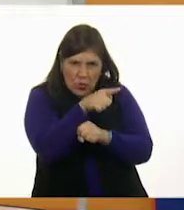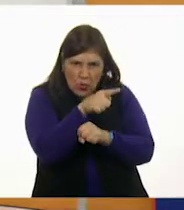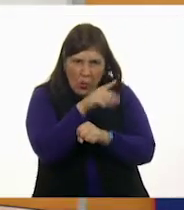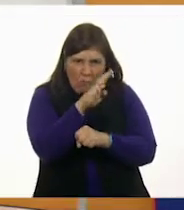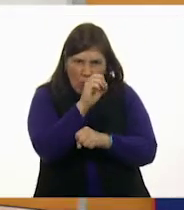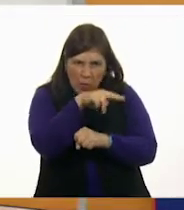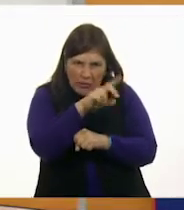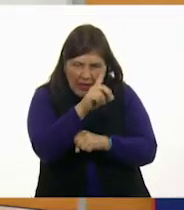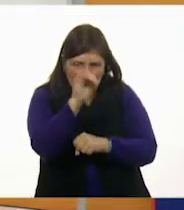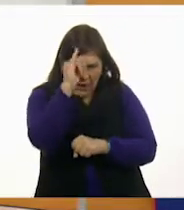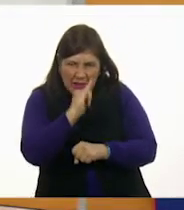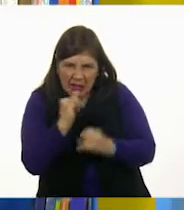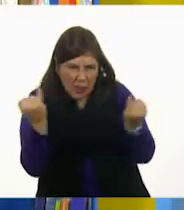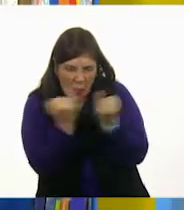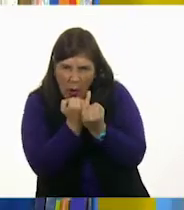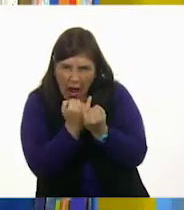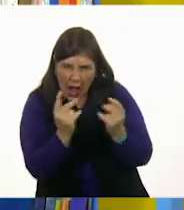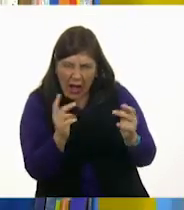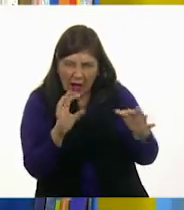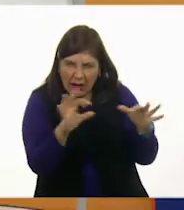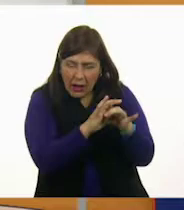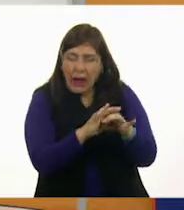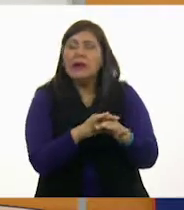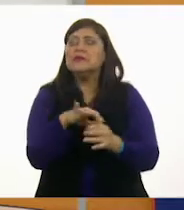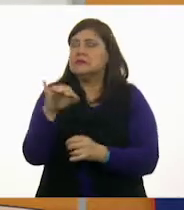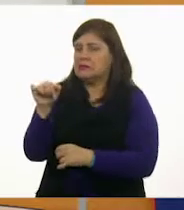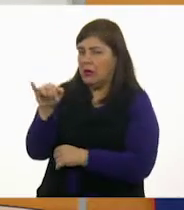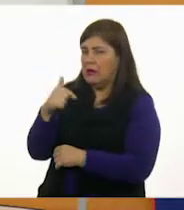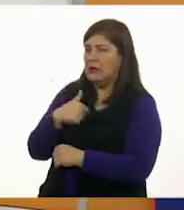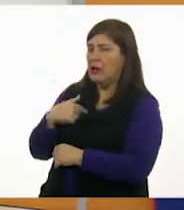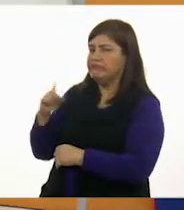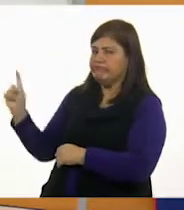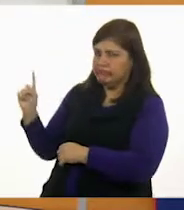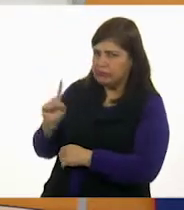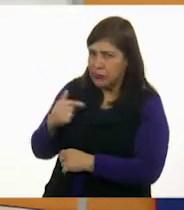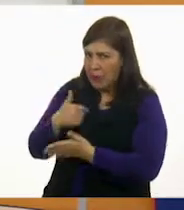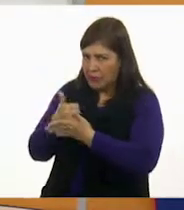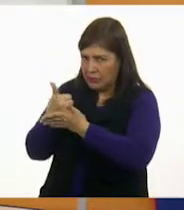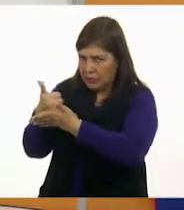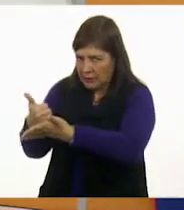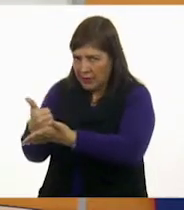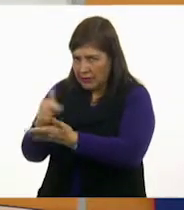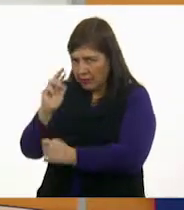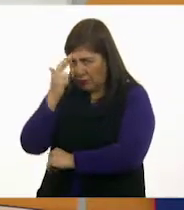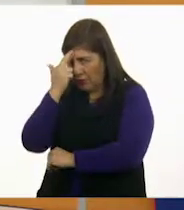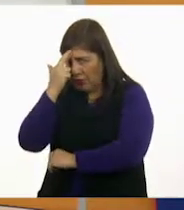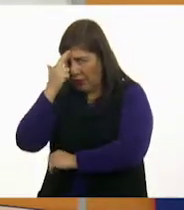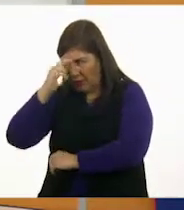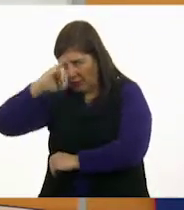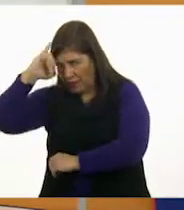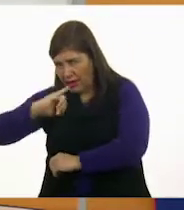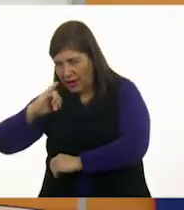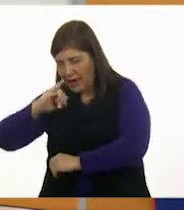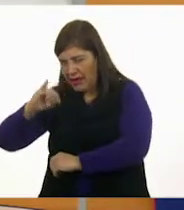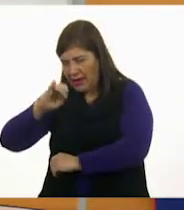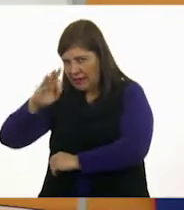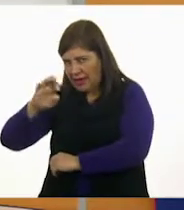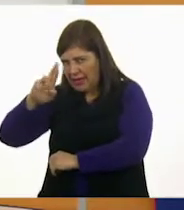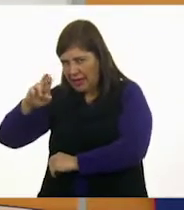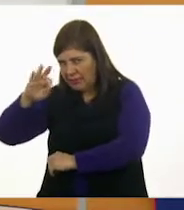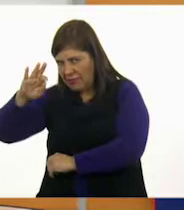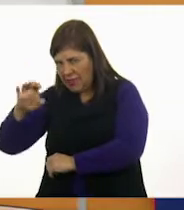Así es. Ah, ¿y quién es? Y estoy aquí para ayudarte. Recuerda que nuestro amigo Fefeerefe nos habló por teléfono